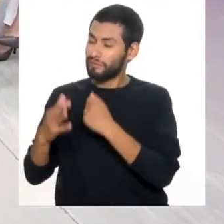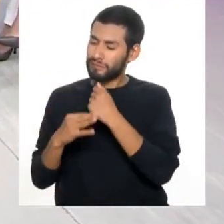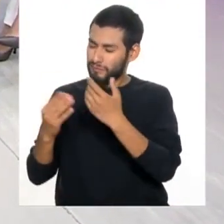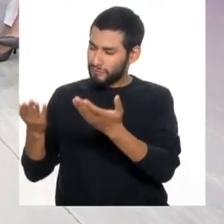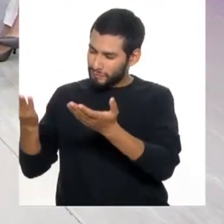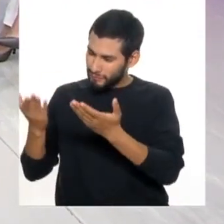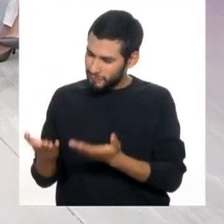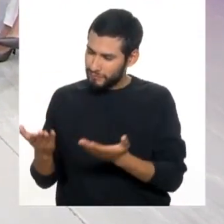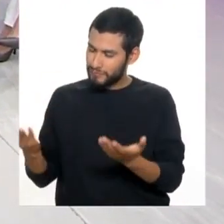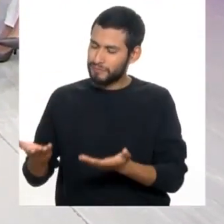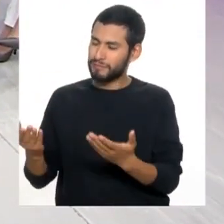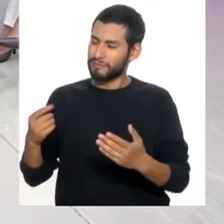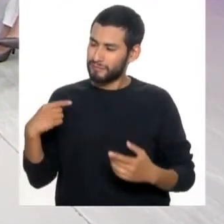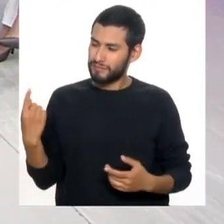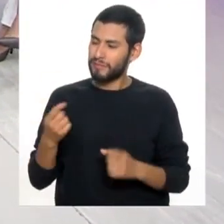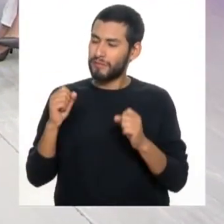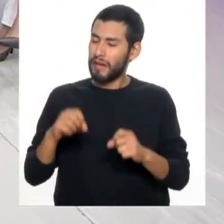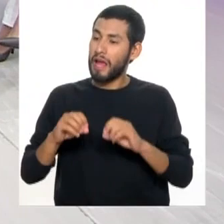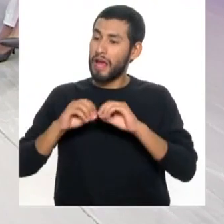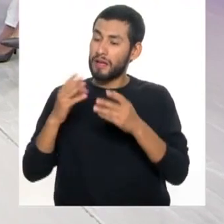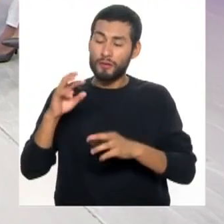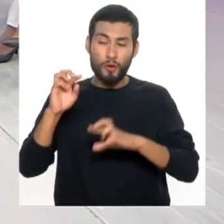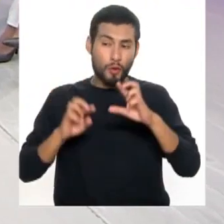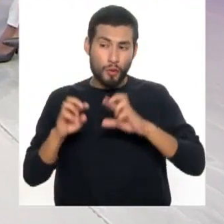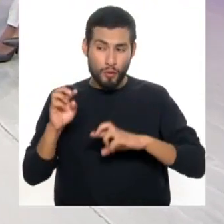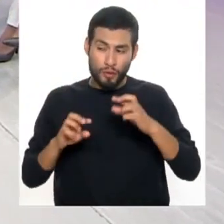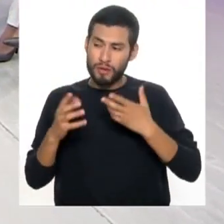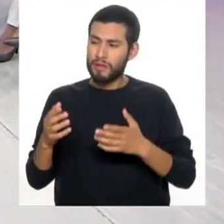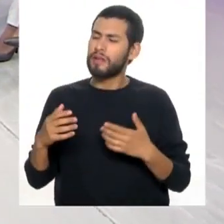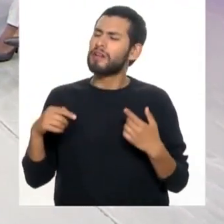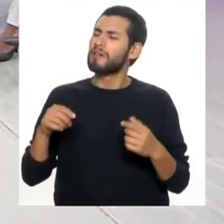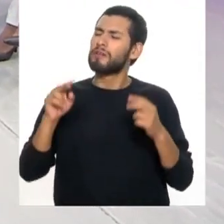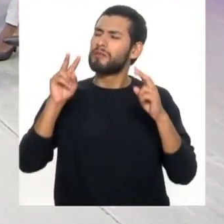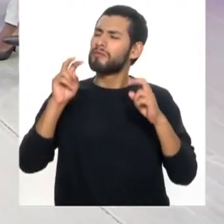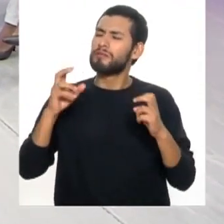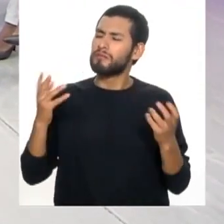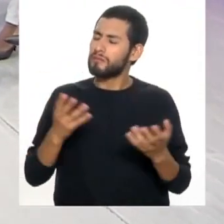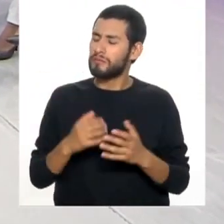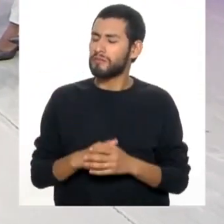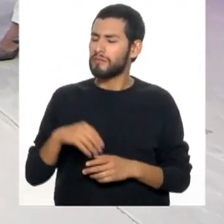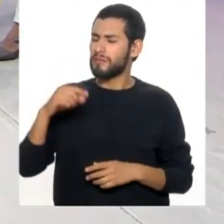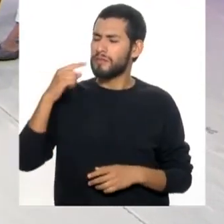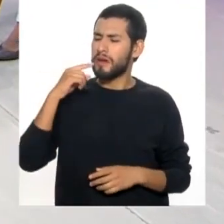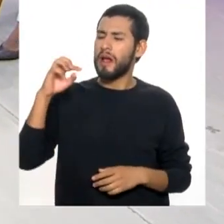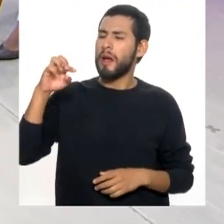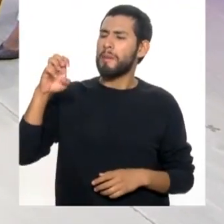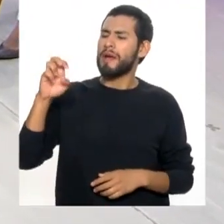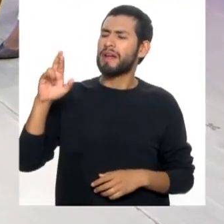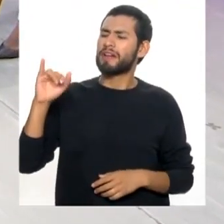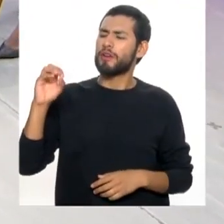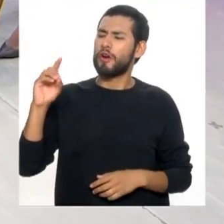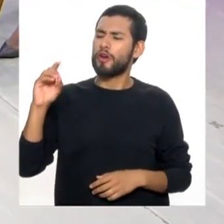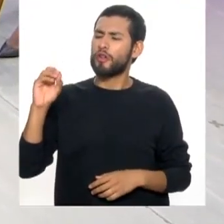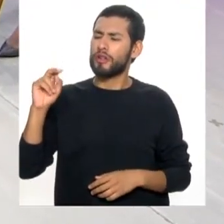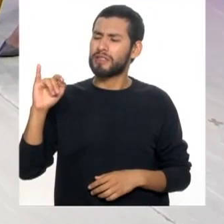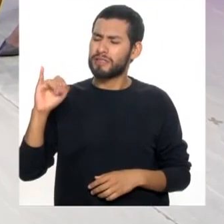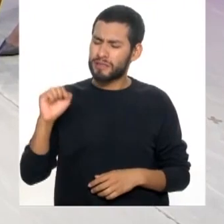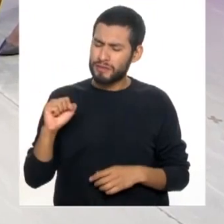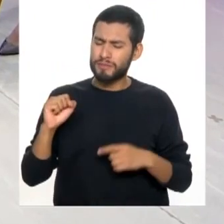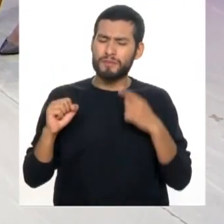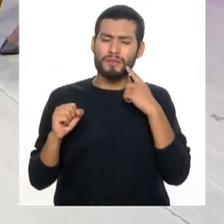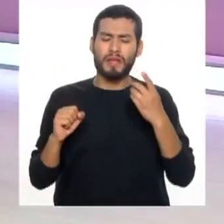tenerlo aquí con nosotros para aclarar todas estas dudas y qué relación tiene la periodontitis con la diabetes, con